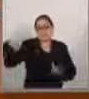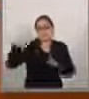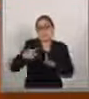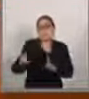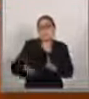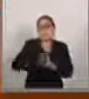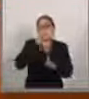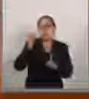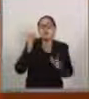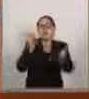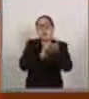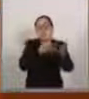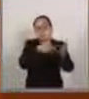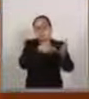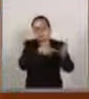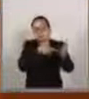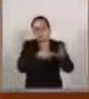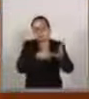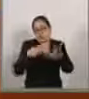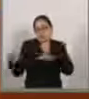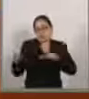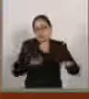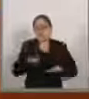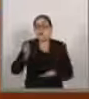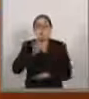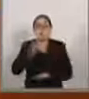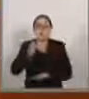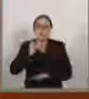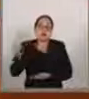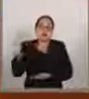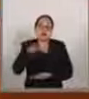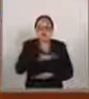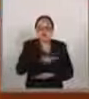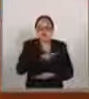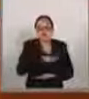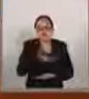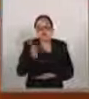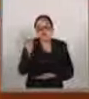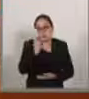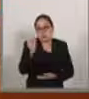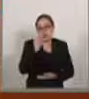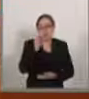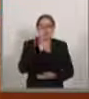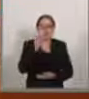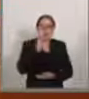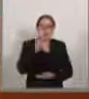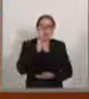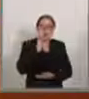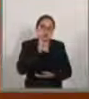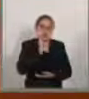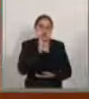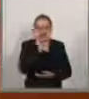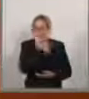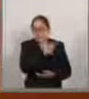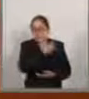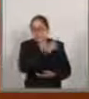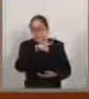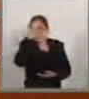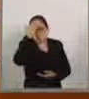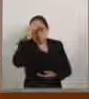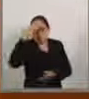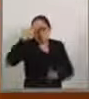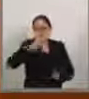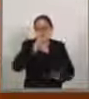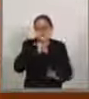tiene esta minuta que viene en la Cámara, aun cuando la senadora, que me antecedió en la palabra, reconoce que